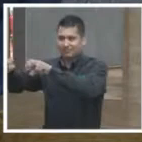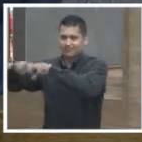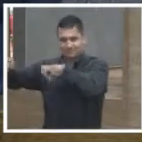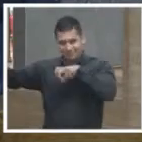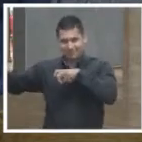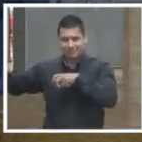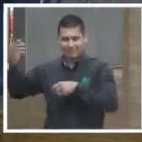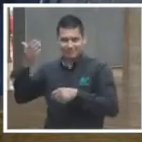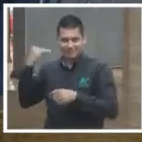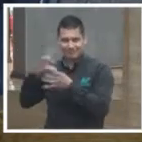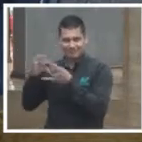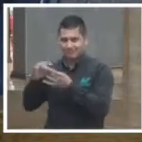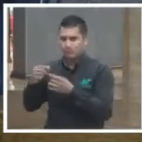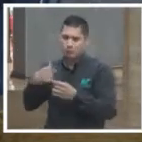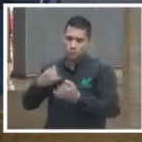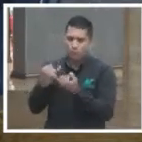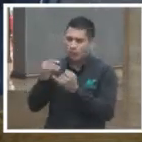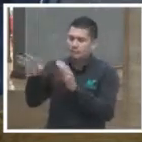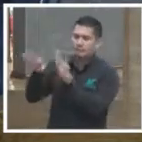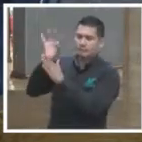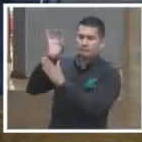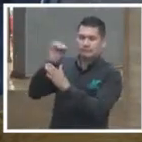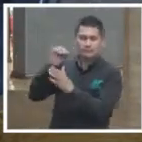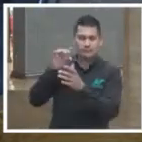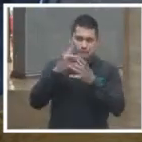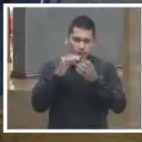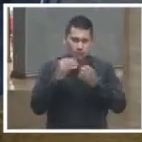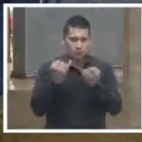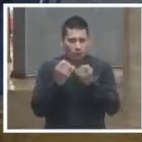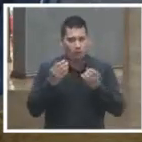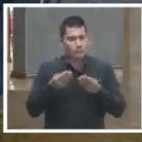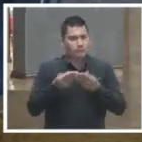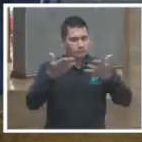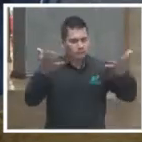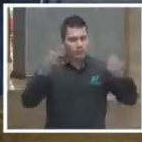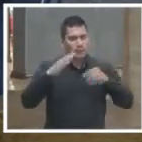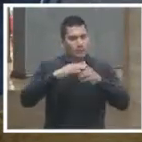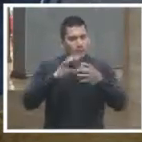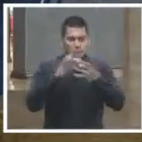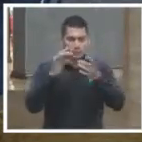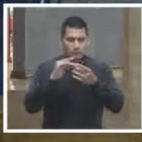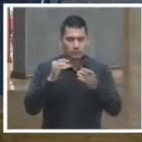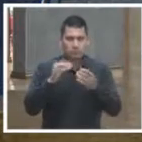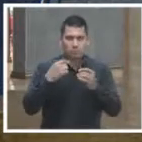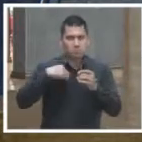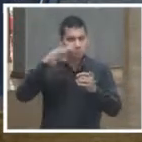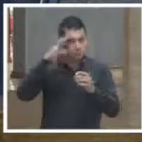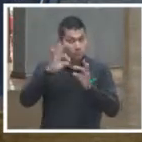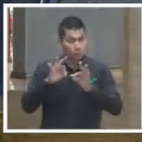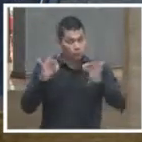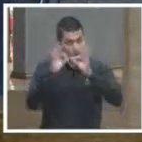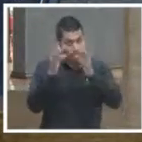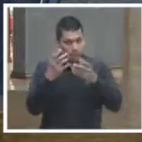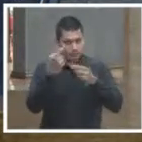pero quiero porque creo que eso es lo fundamental y aquí quisiera anclar lo que creo que se puede hacer.